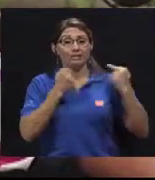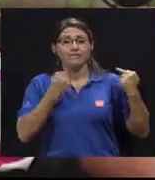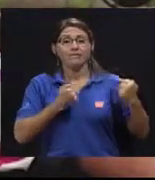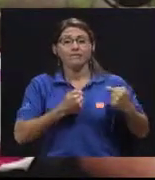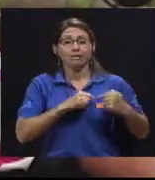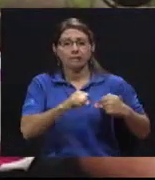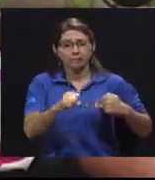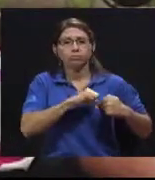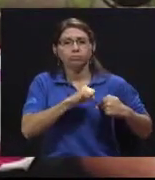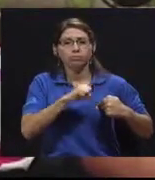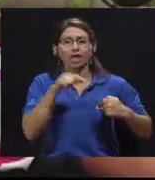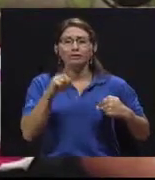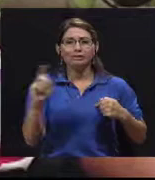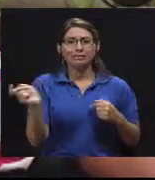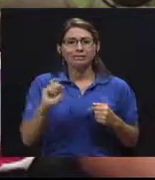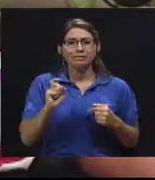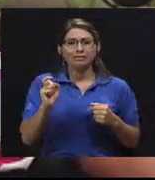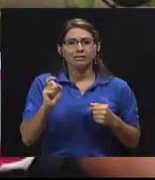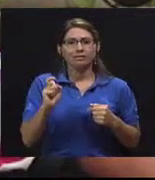infarto.